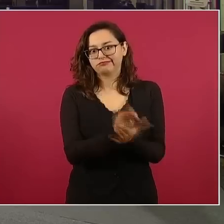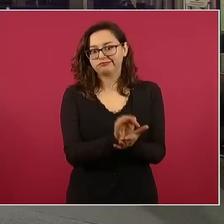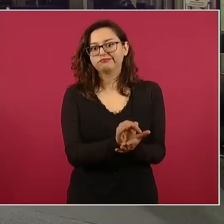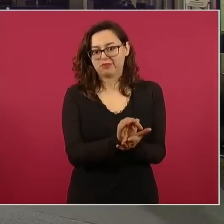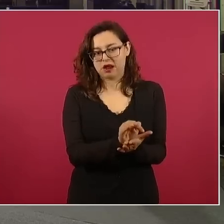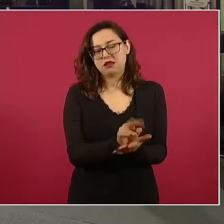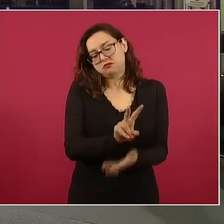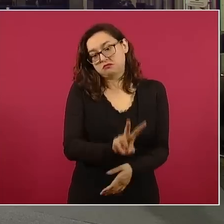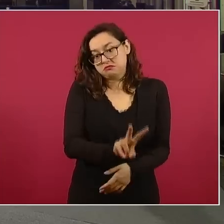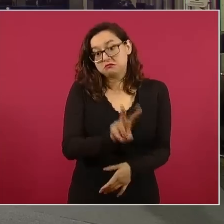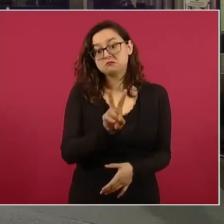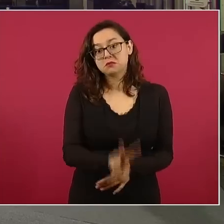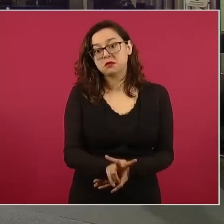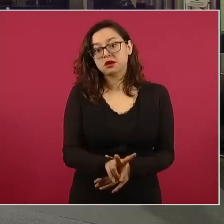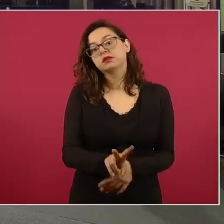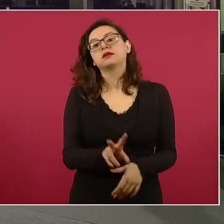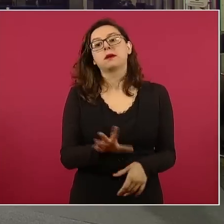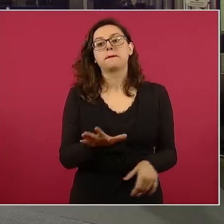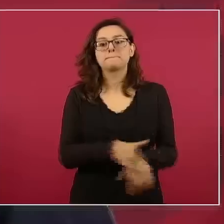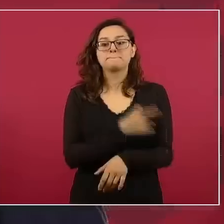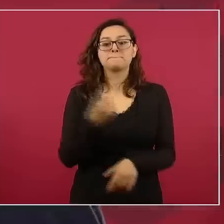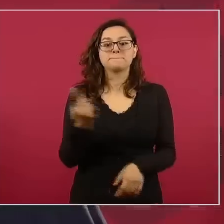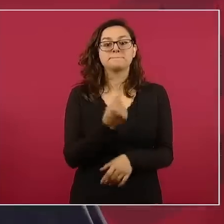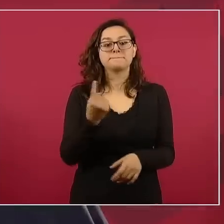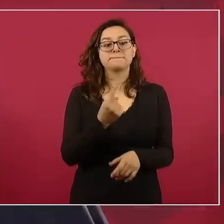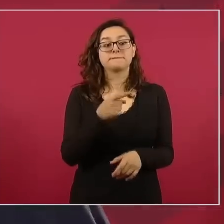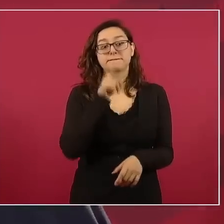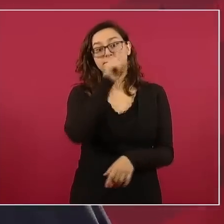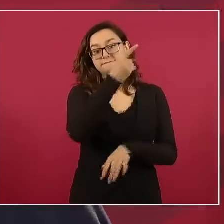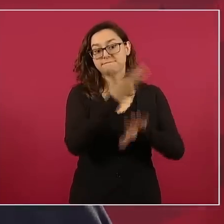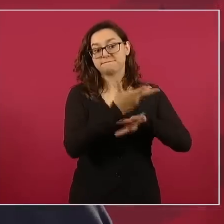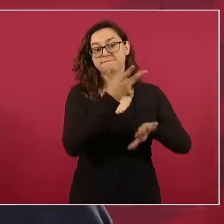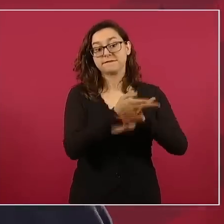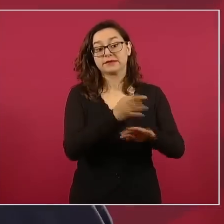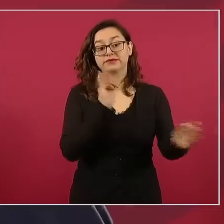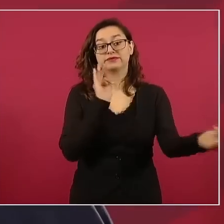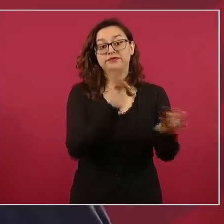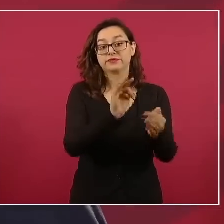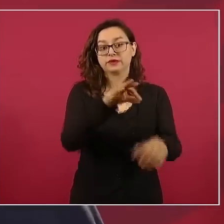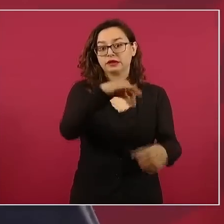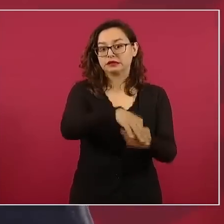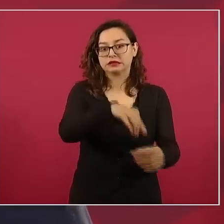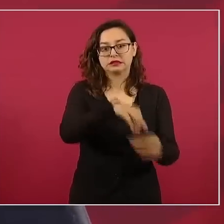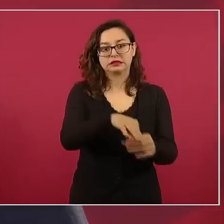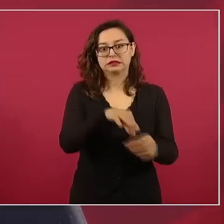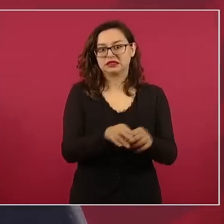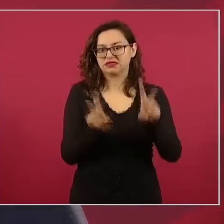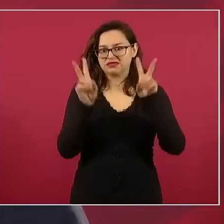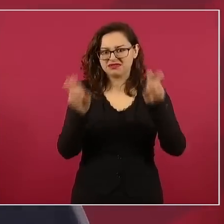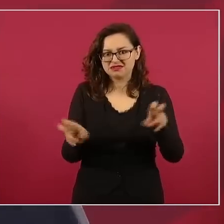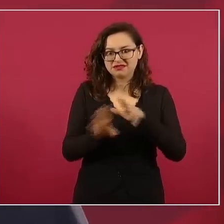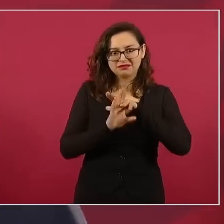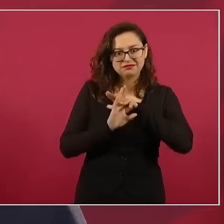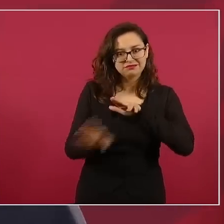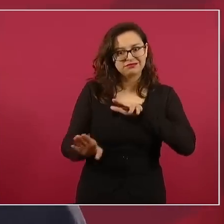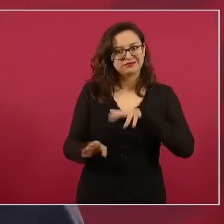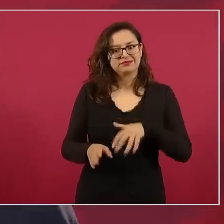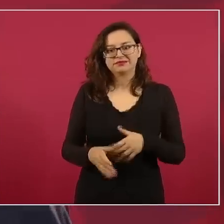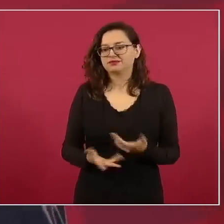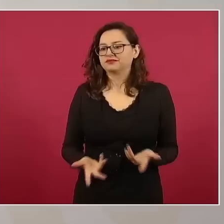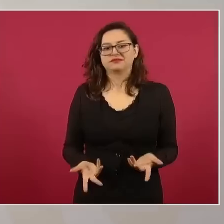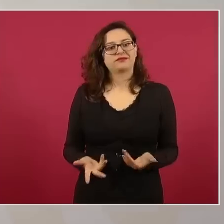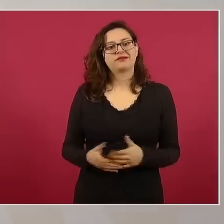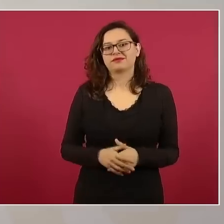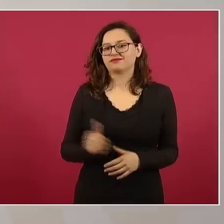se está en víspera de elecciones y hay la mala